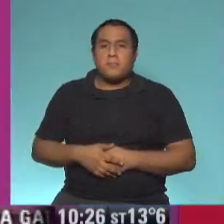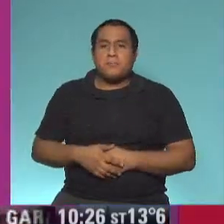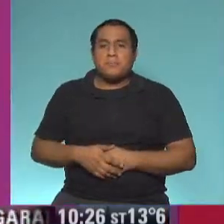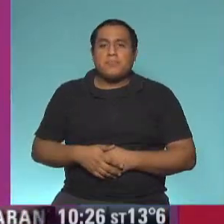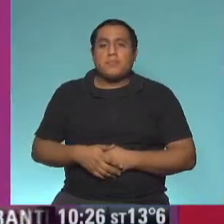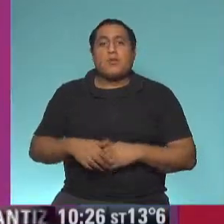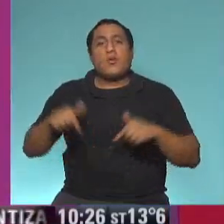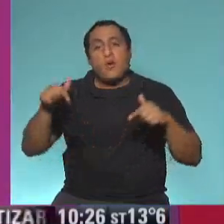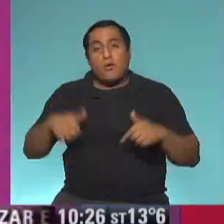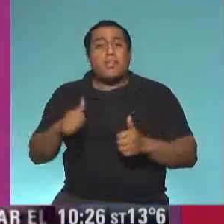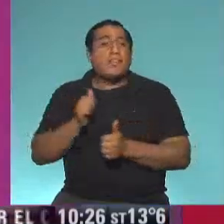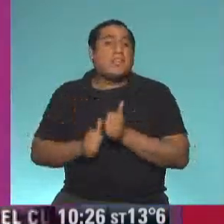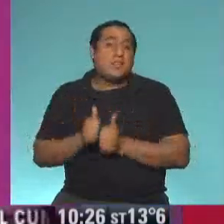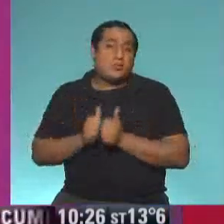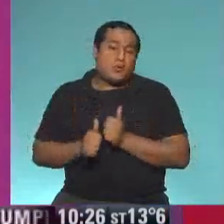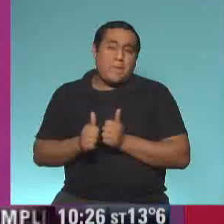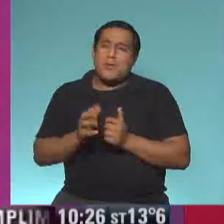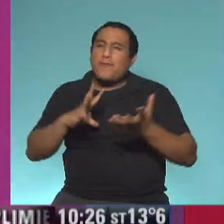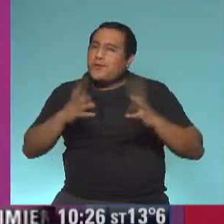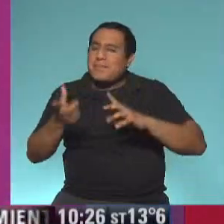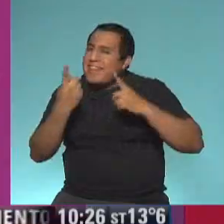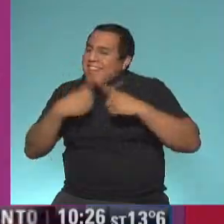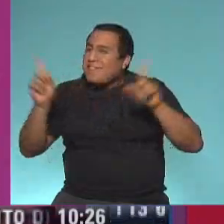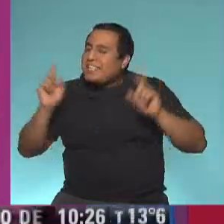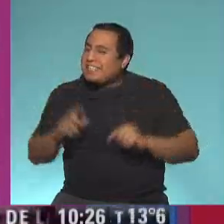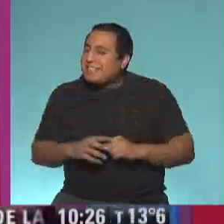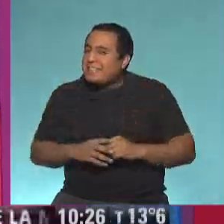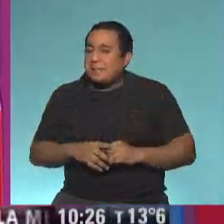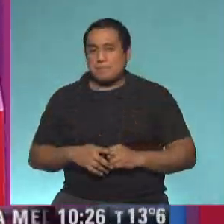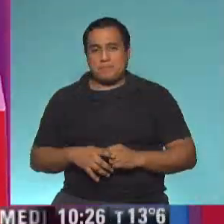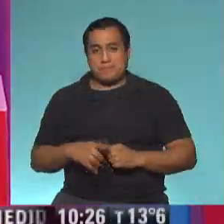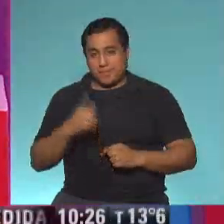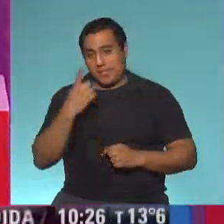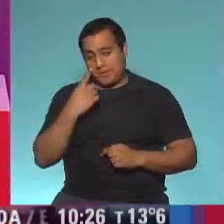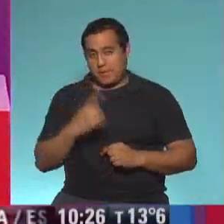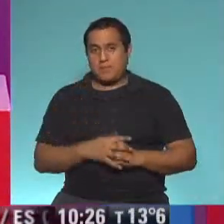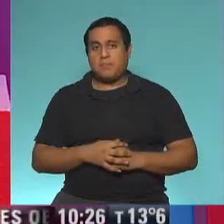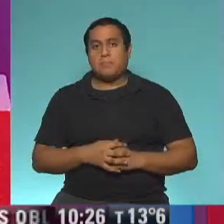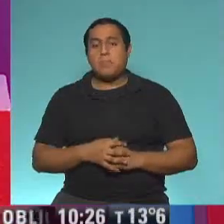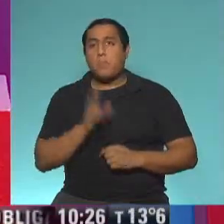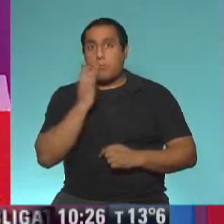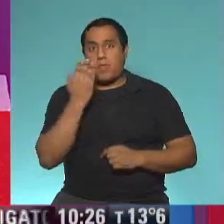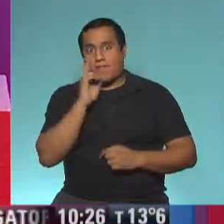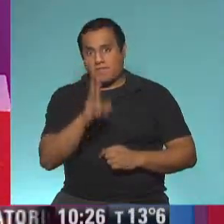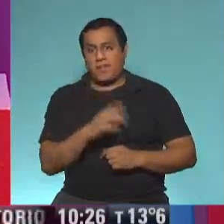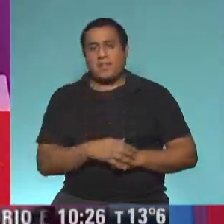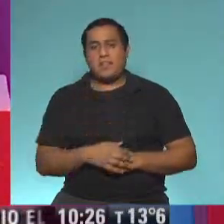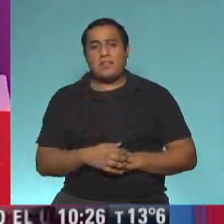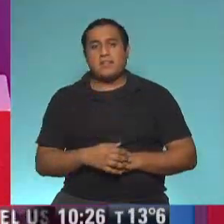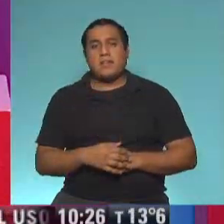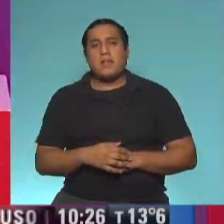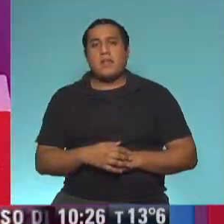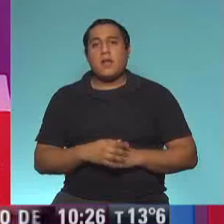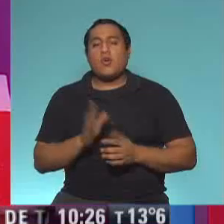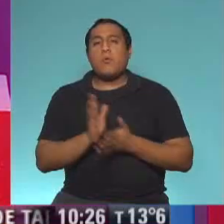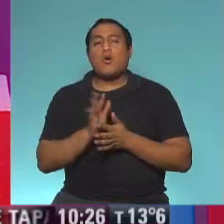una historia en un formato diferente. Les comparto, para que puedan ver, este teatrito